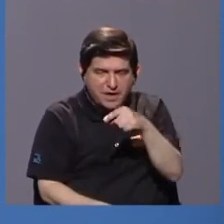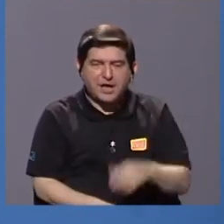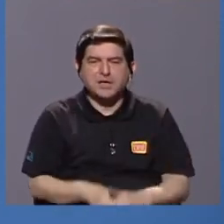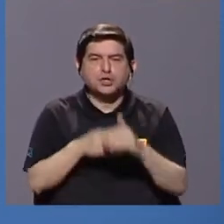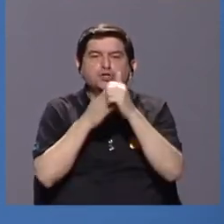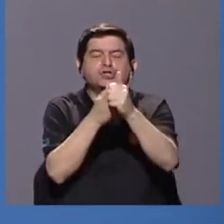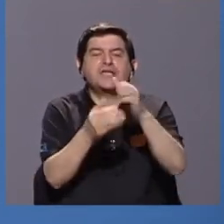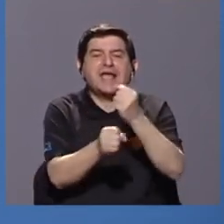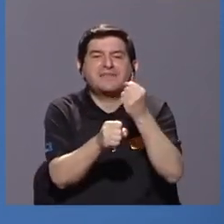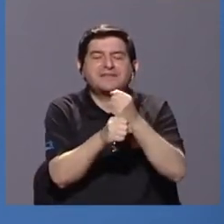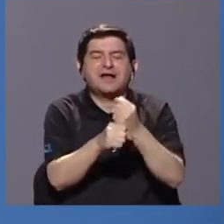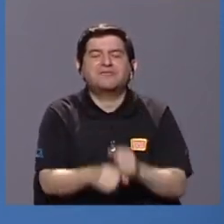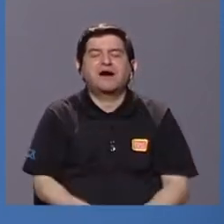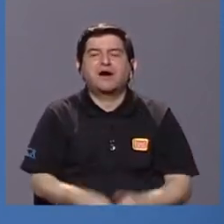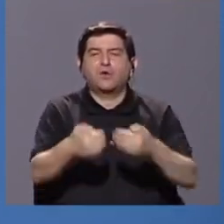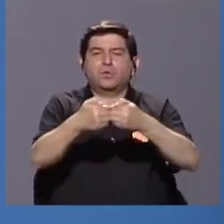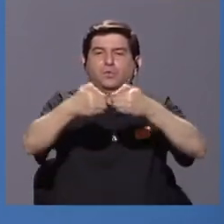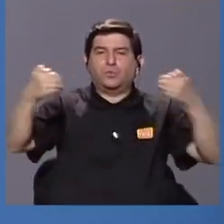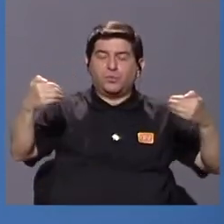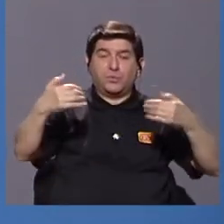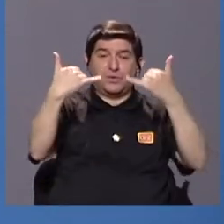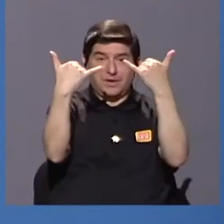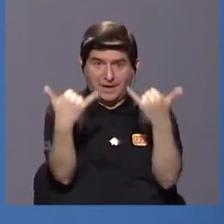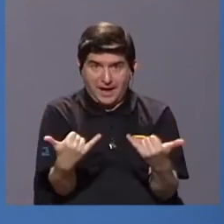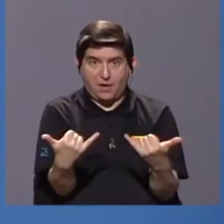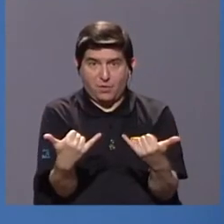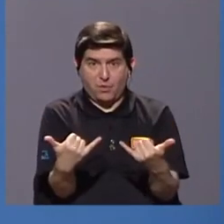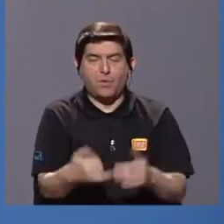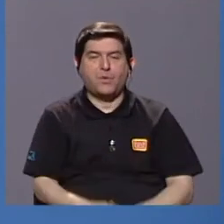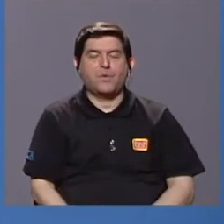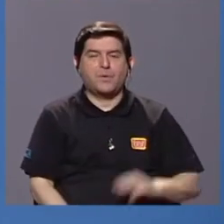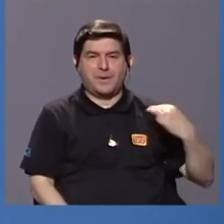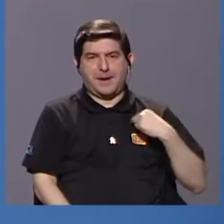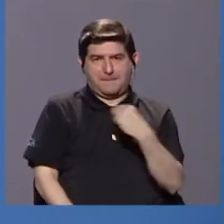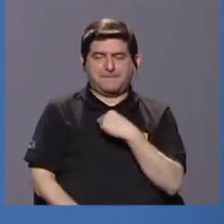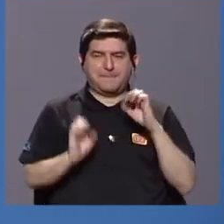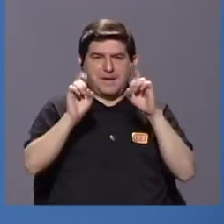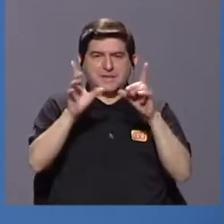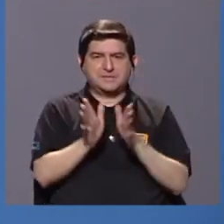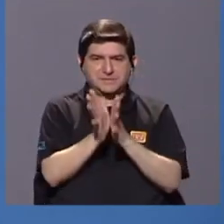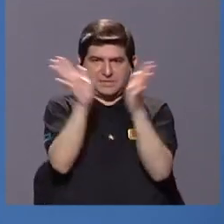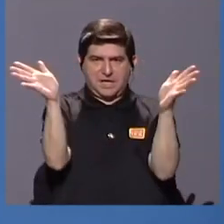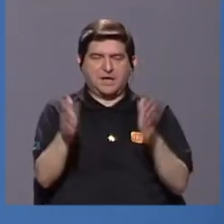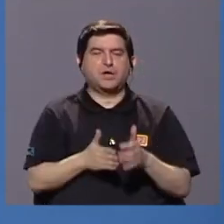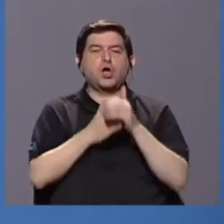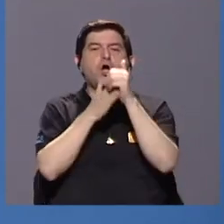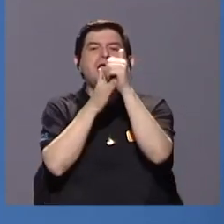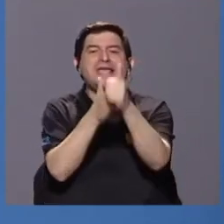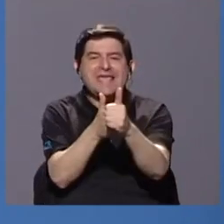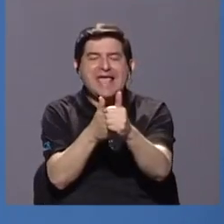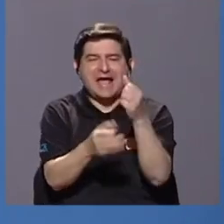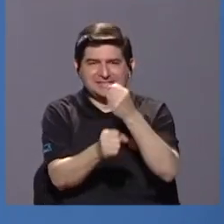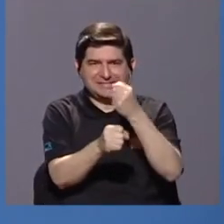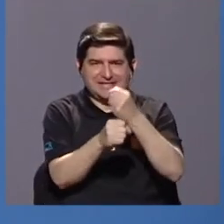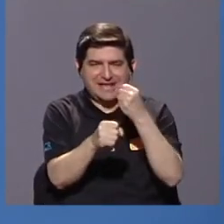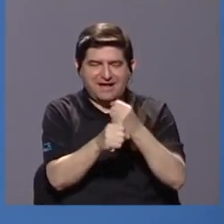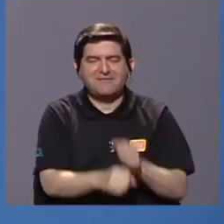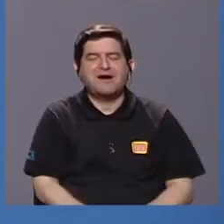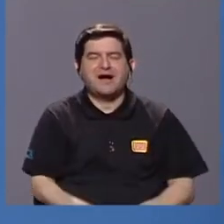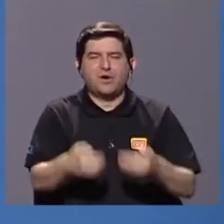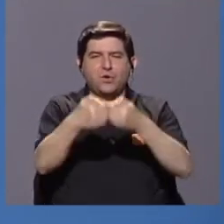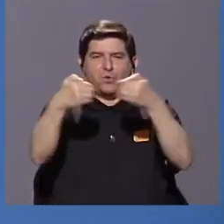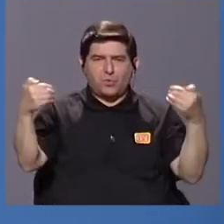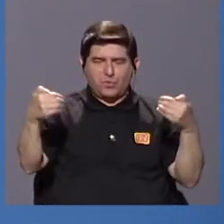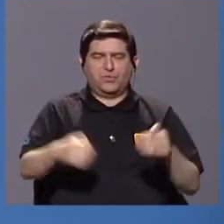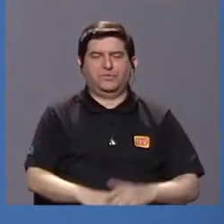de trabajo autónomo. Recordemos que en este momento el MEP está trabajando con unas guías, se llaman guías de trabajo autónomo, GTA,